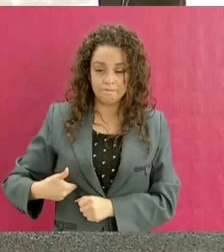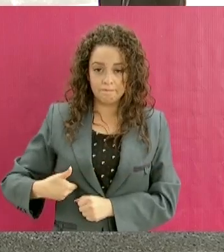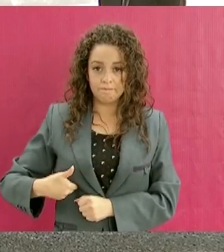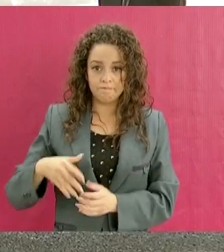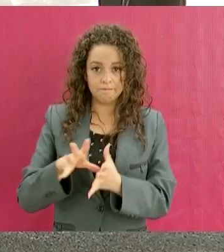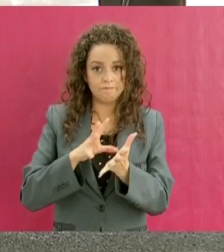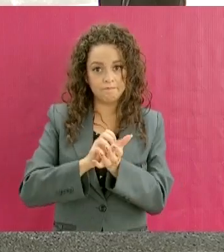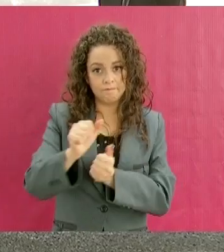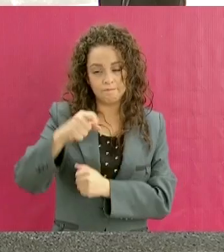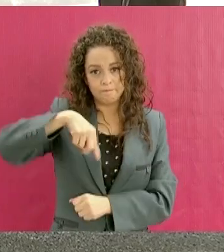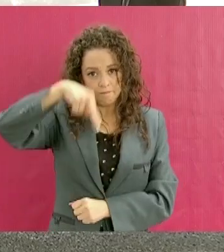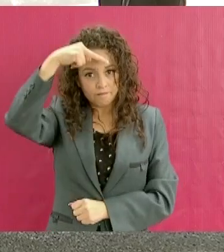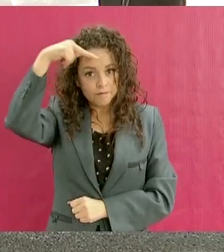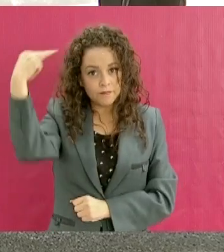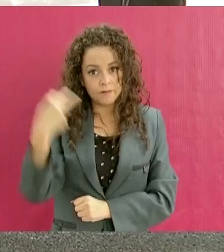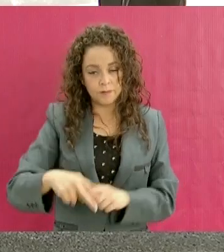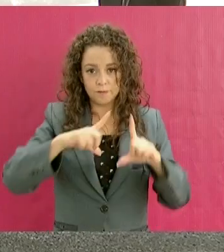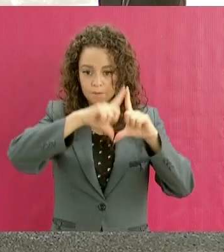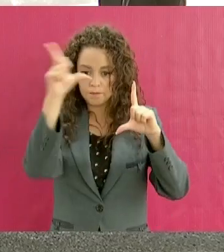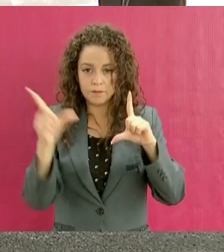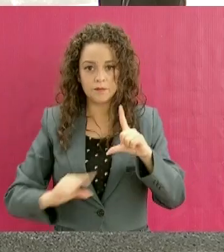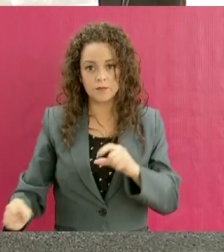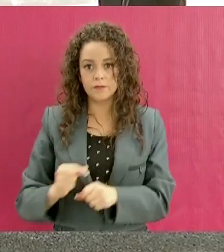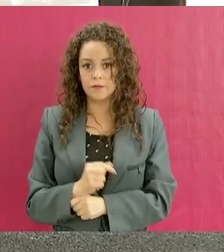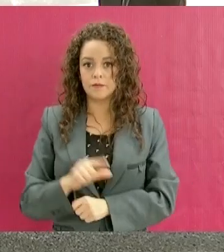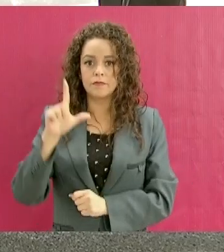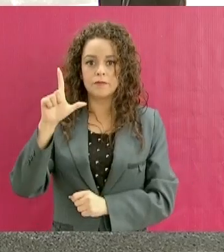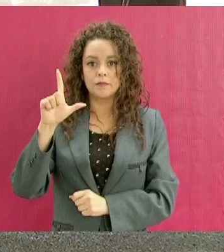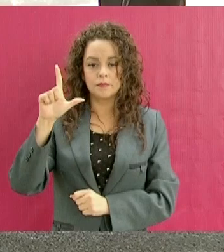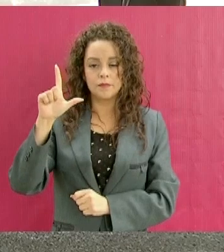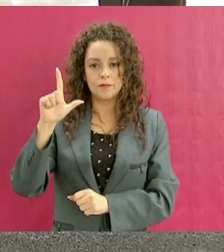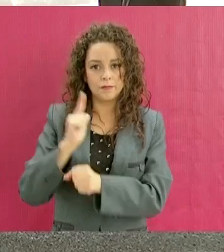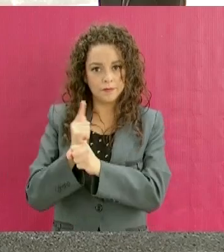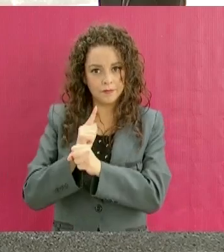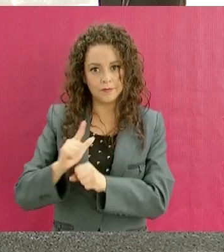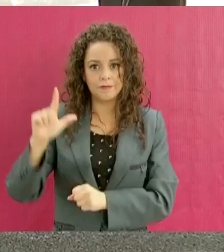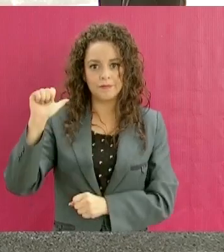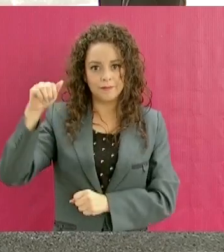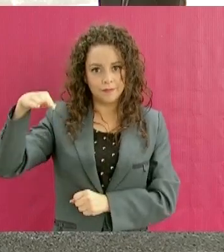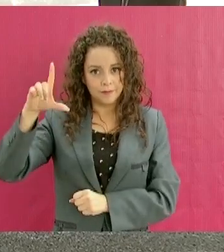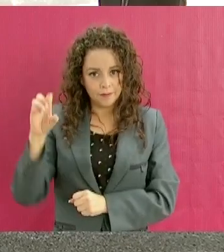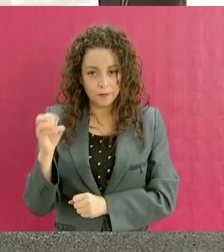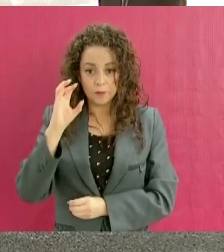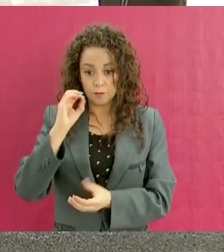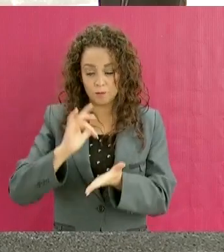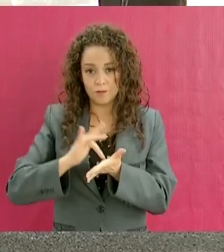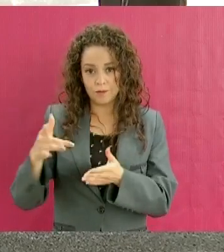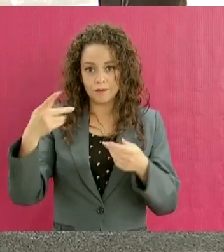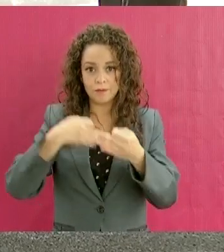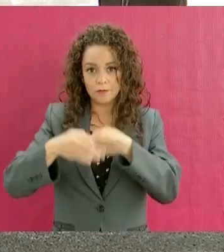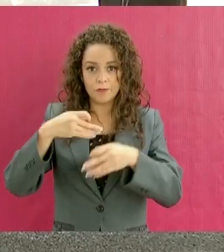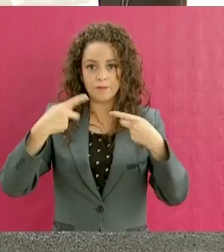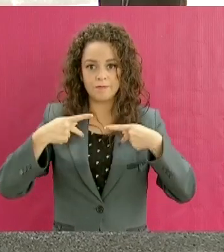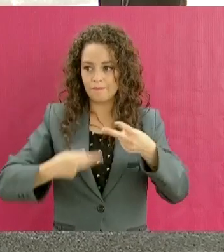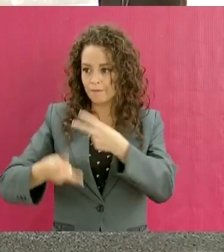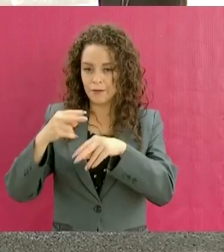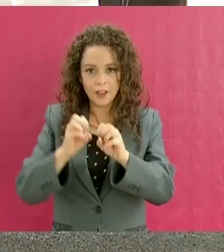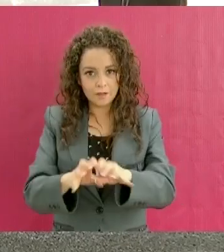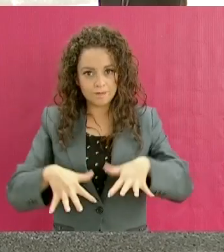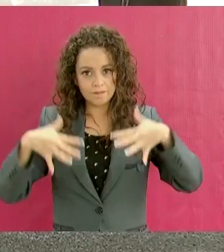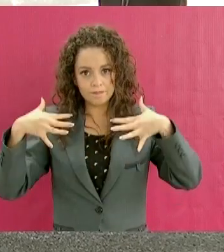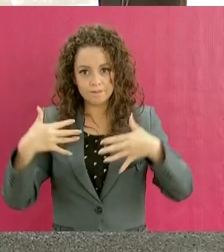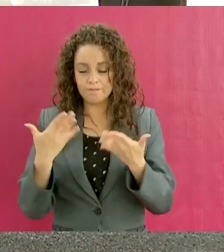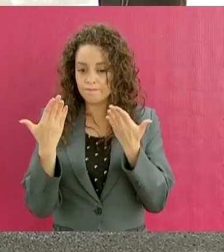los Estados Unidos Mexicanos, licenciado Andrés Manuel López Obrador. Agradecemos su amable asistencia, deseándoles que